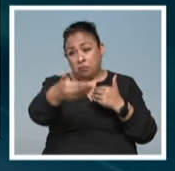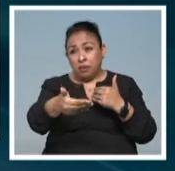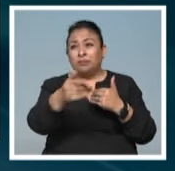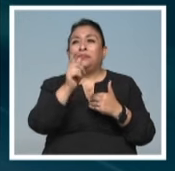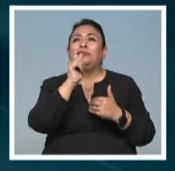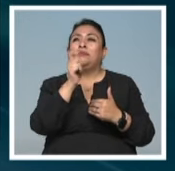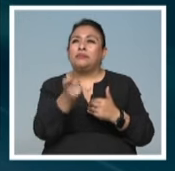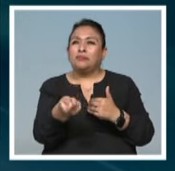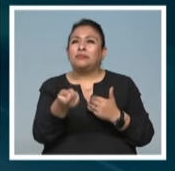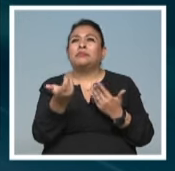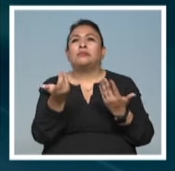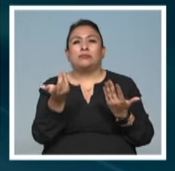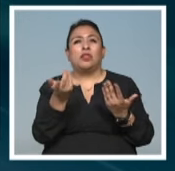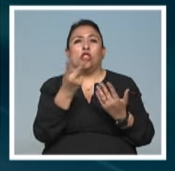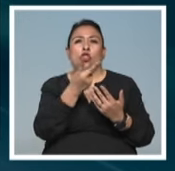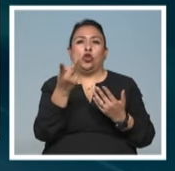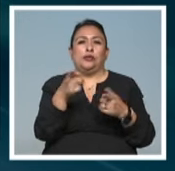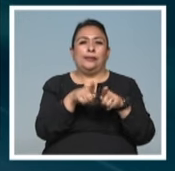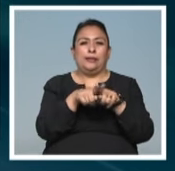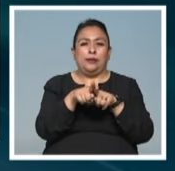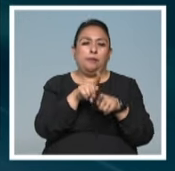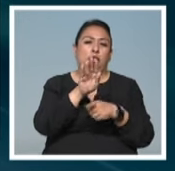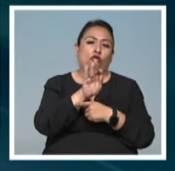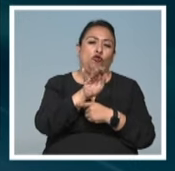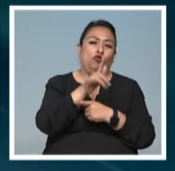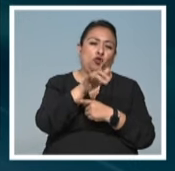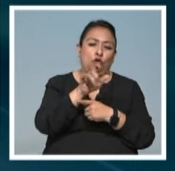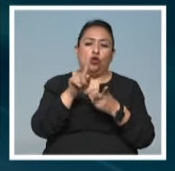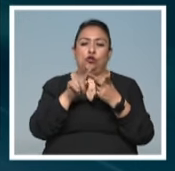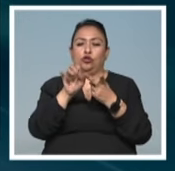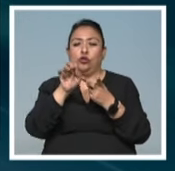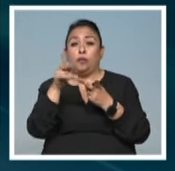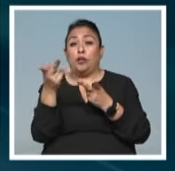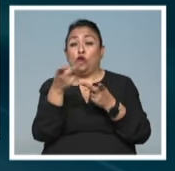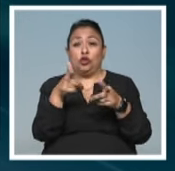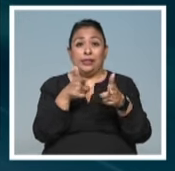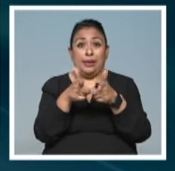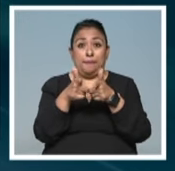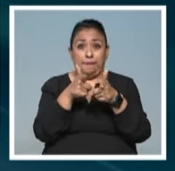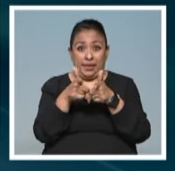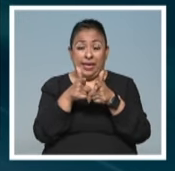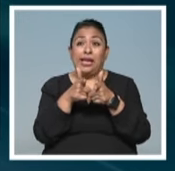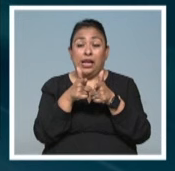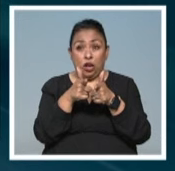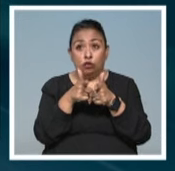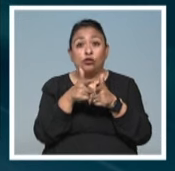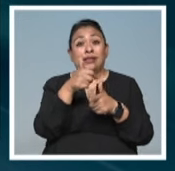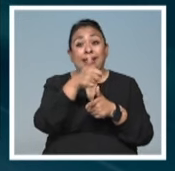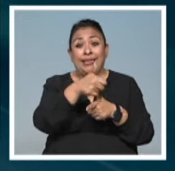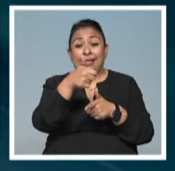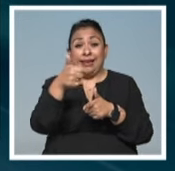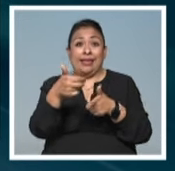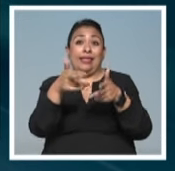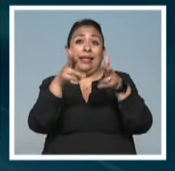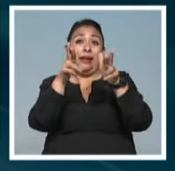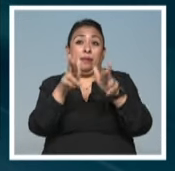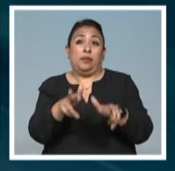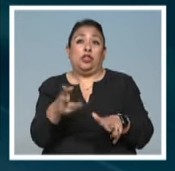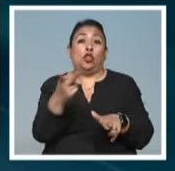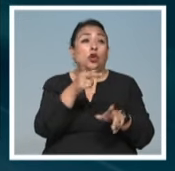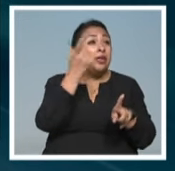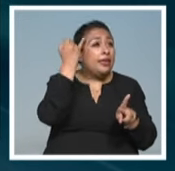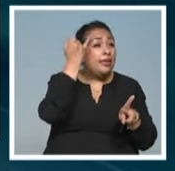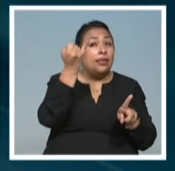se trata sobre precisamente estos dos hermanos, Fulgor y Sombra, quienes son hermanos gemelos, y cada uno representa a dos